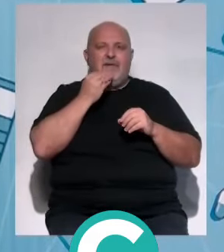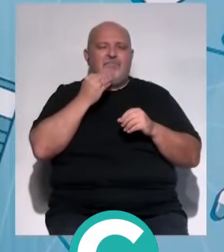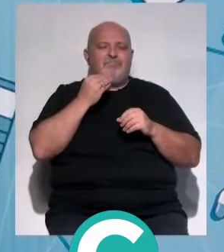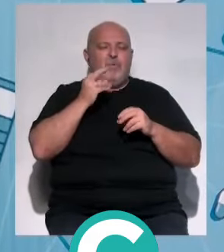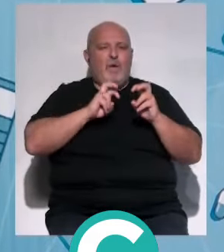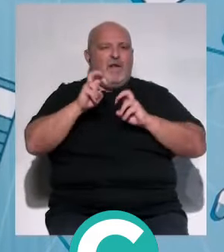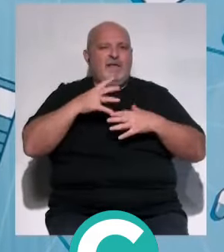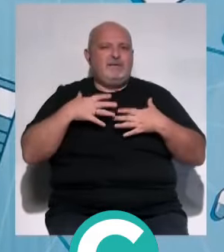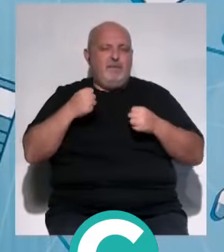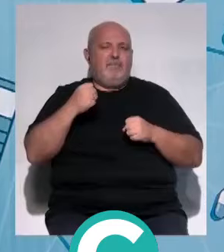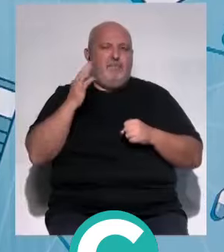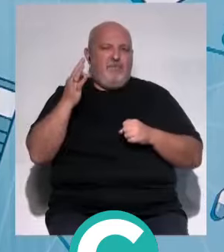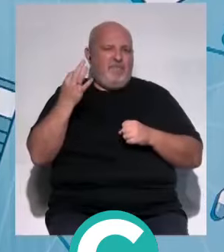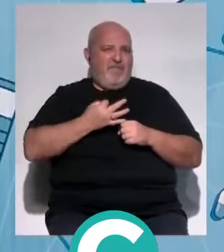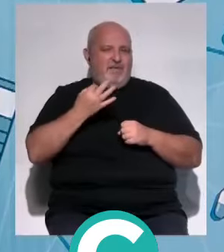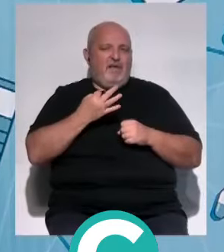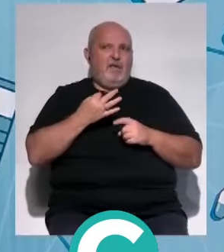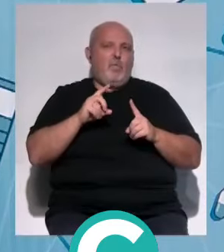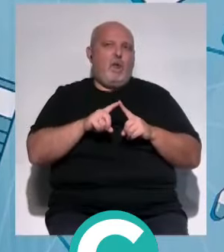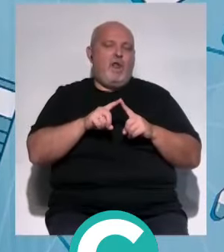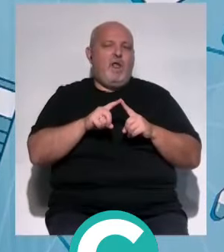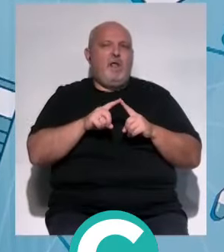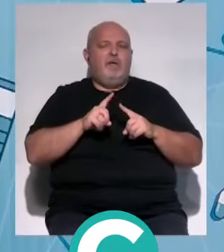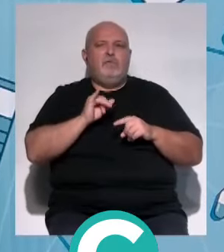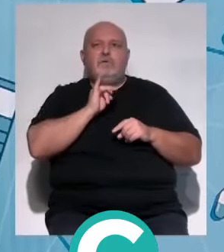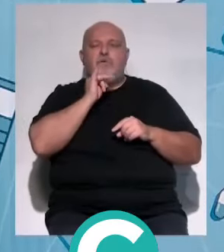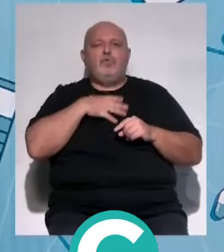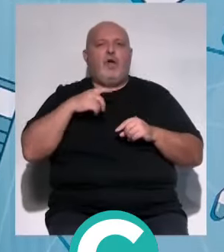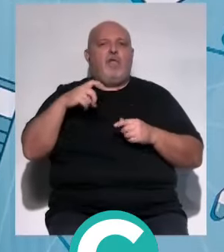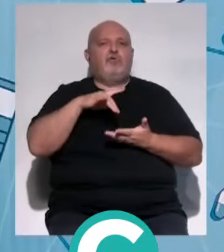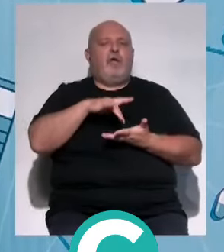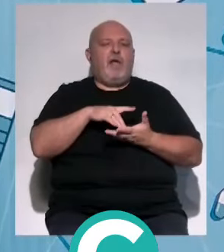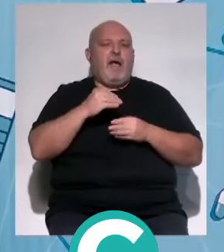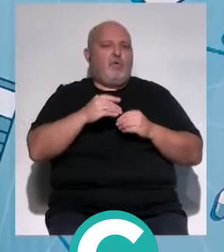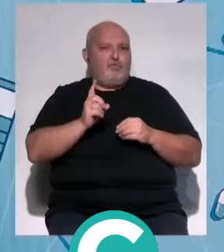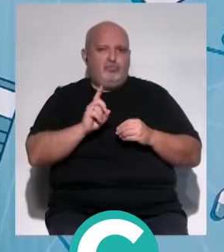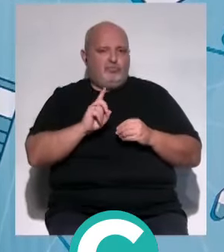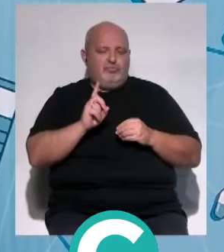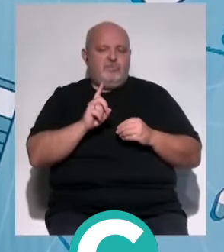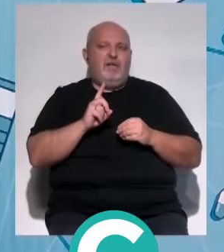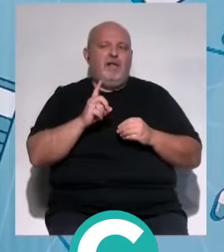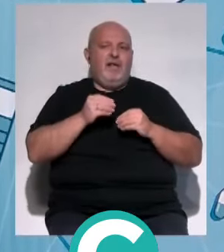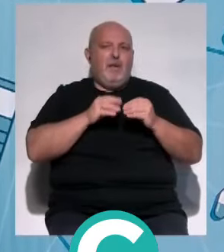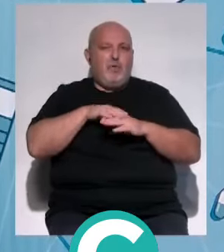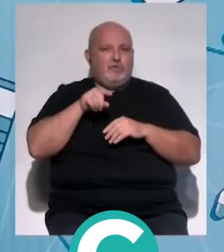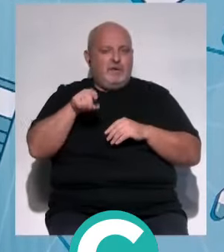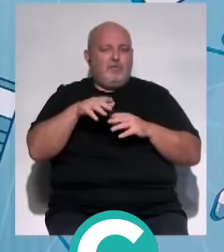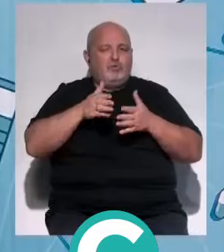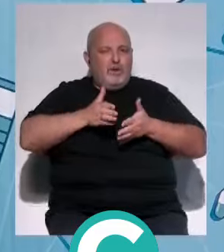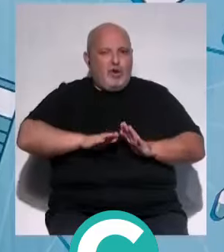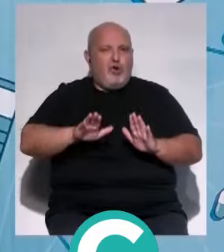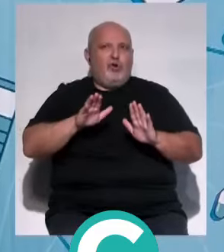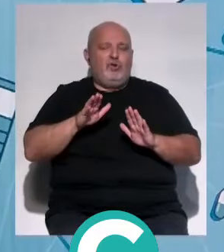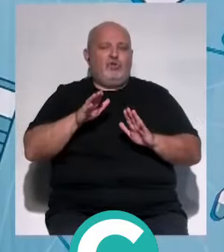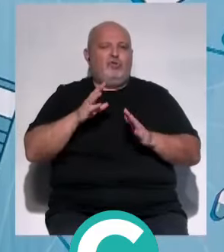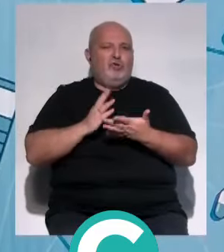de forma saludable. O sea, no me vale decir, es que como tuve cáncer, pues ahora lo hago. No es que tienes que hacerlo por ti, por tus hijos, por